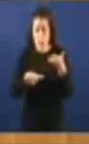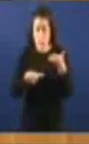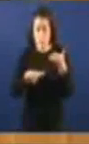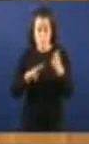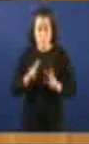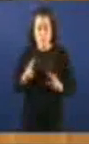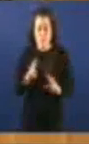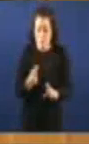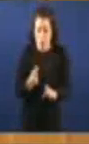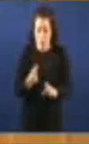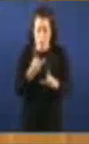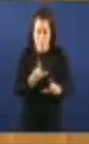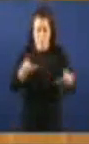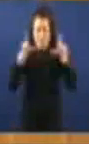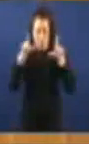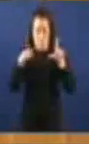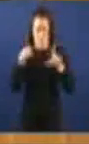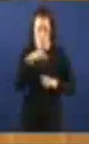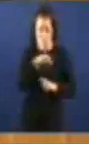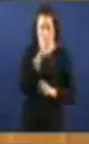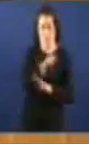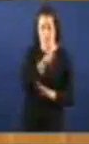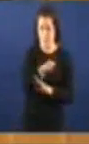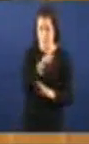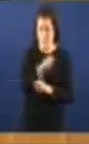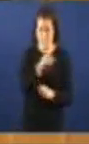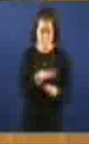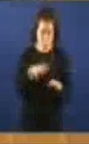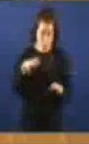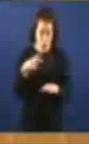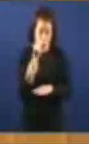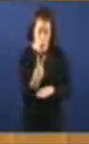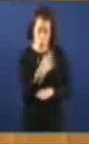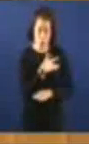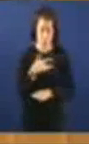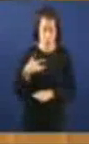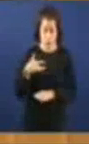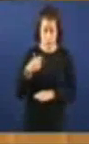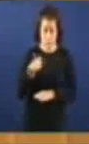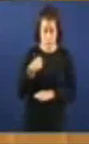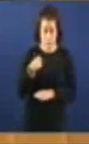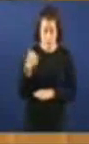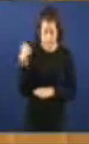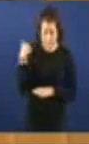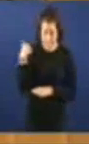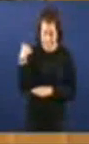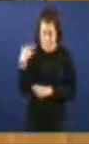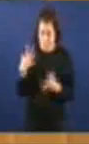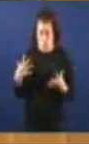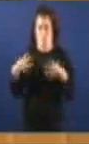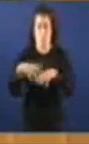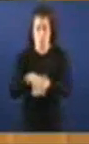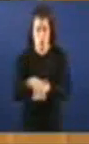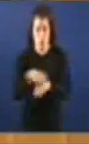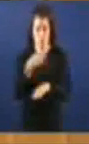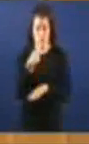protagonista Da maior parte desas estafas As dúas Caixas existentes Antes da última fusión Que eu decía que non